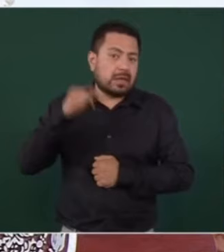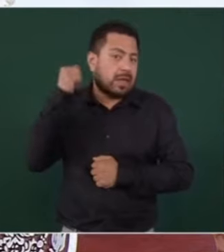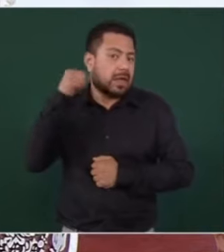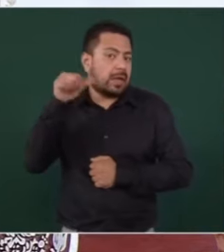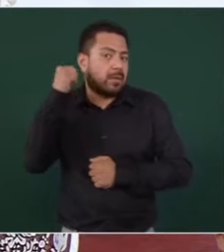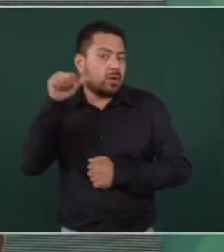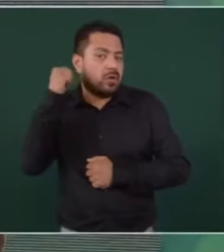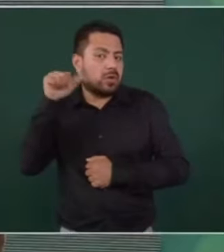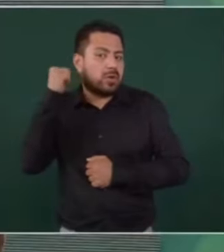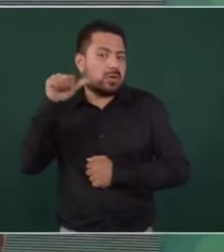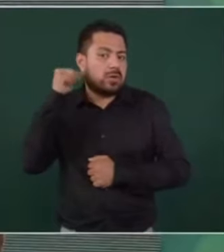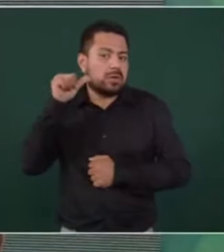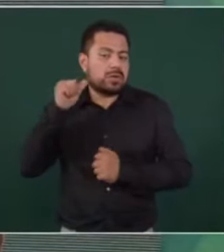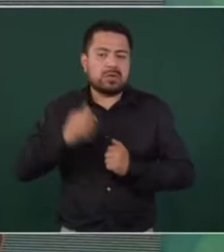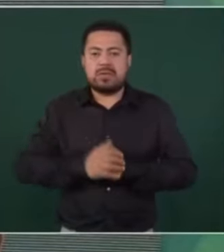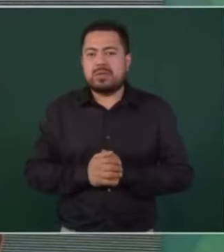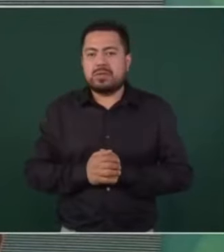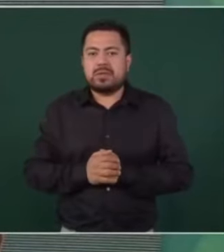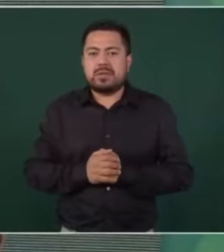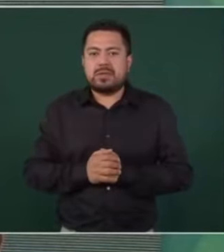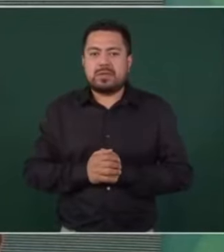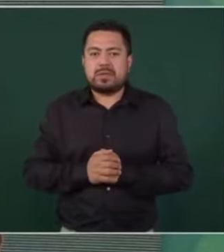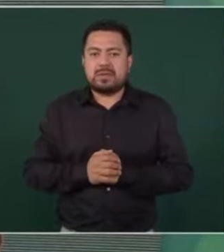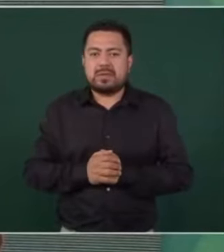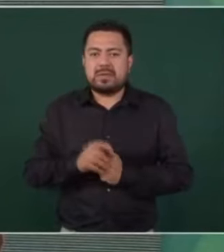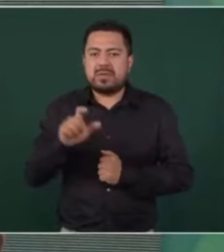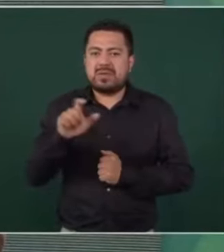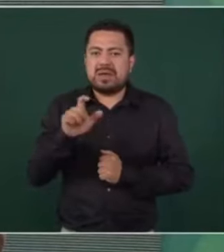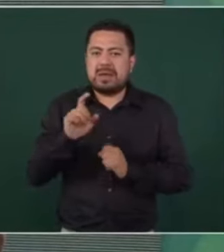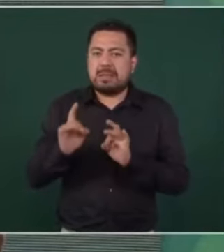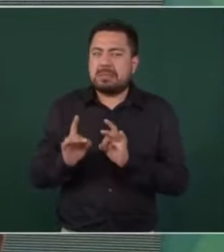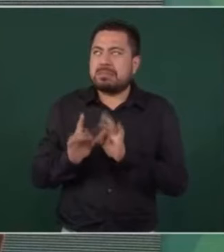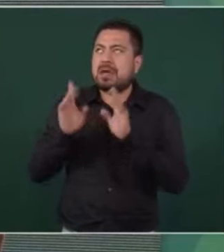el mismo día del huracán,